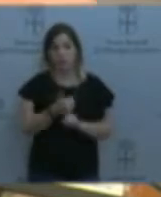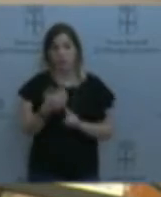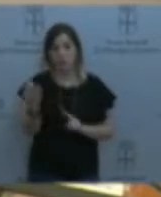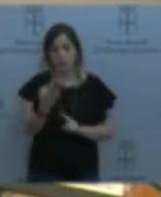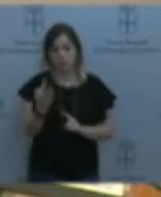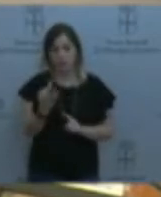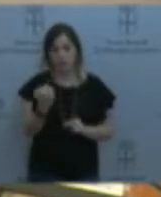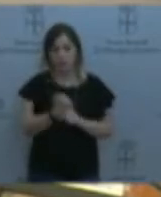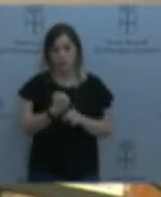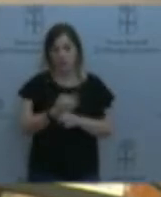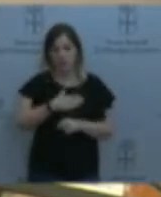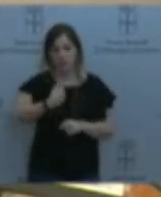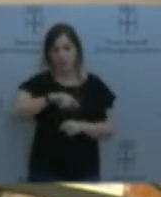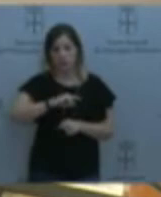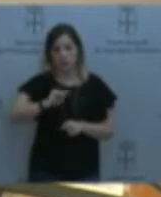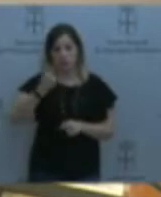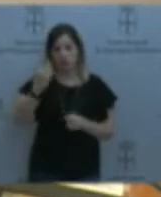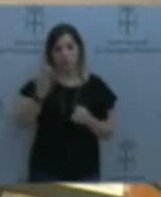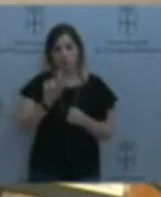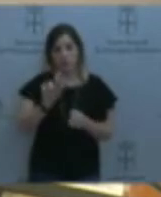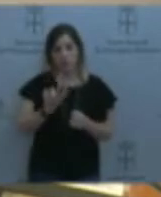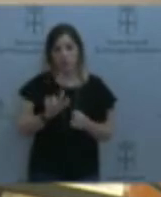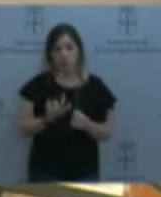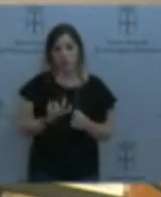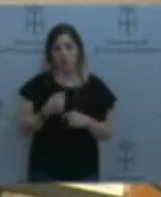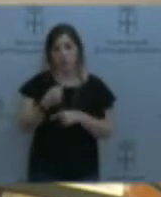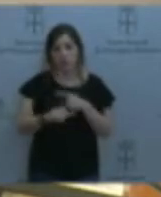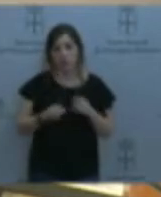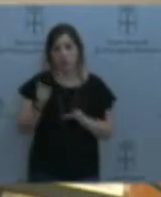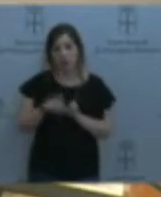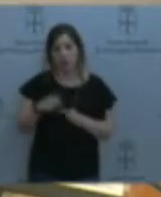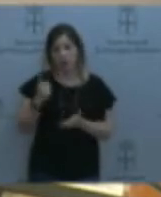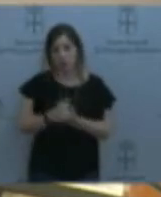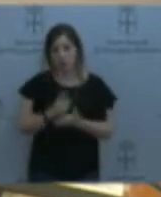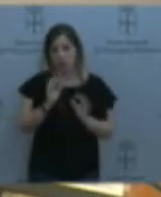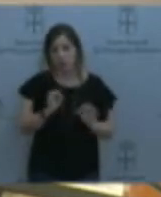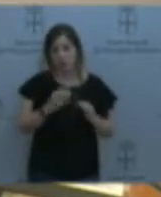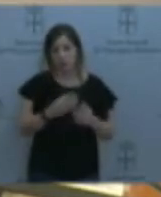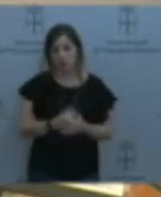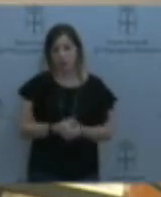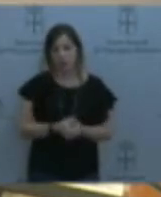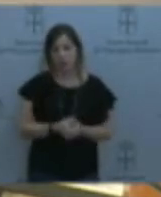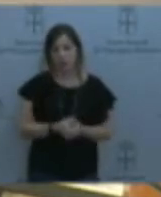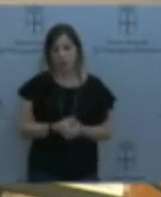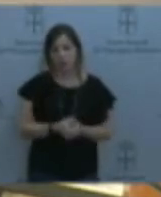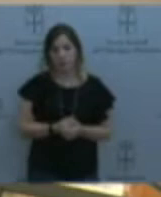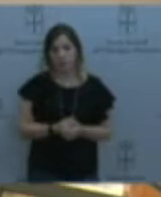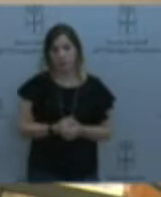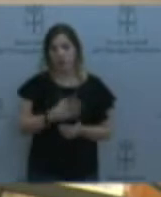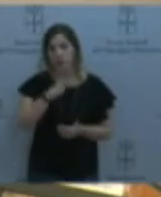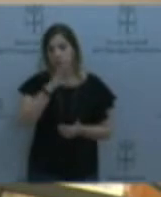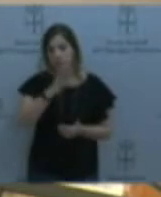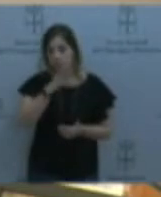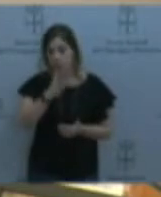retorno al medio familiar, una vez que desaparezcan o se modifiquen las causas que motivaron el ingreso. Eso es. Para eso